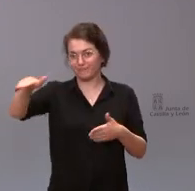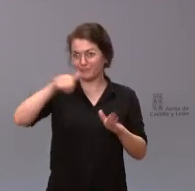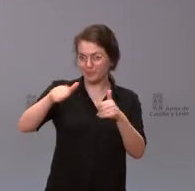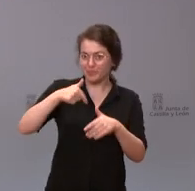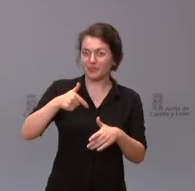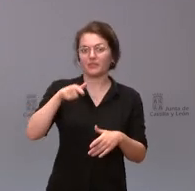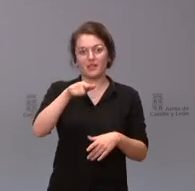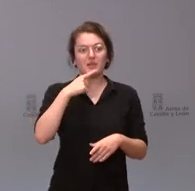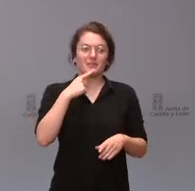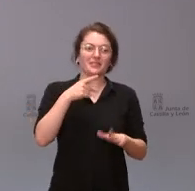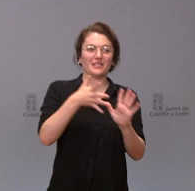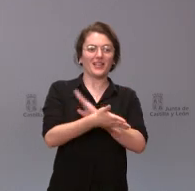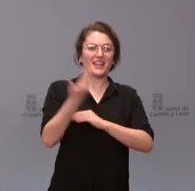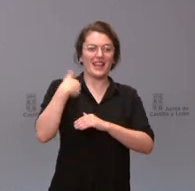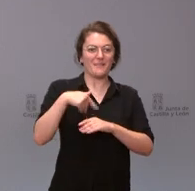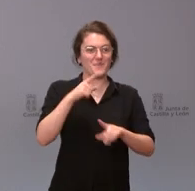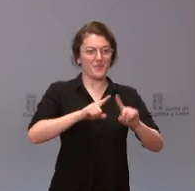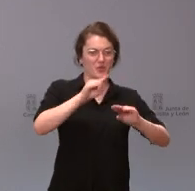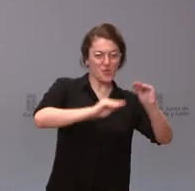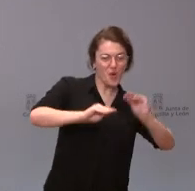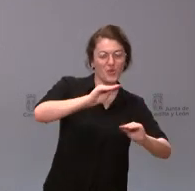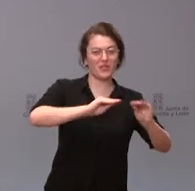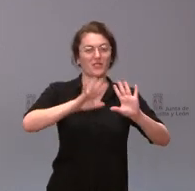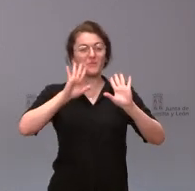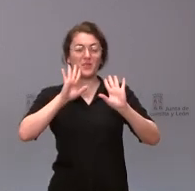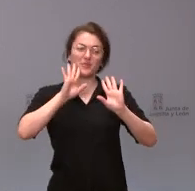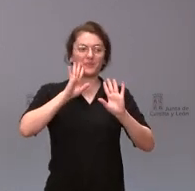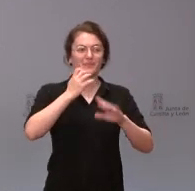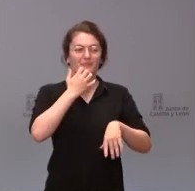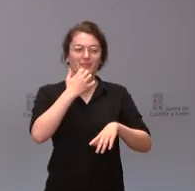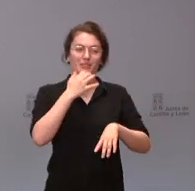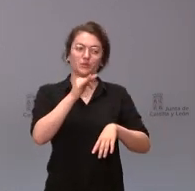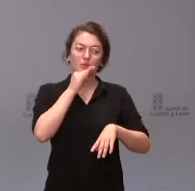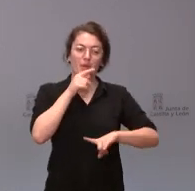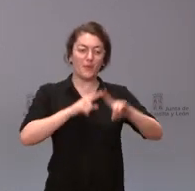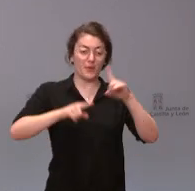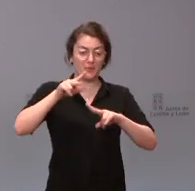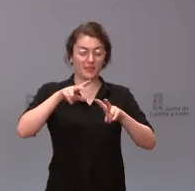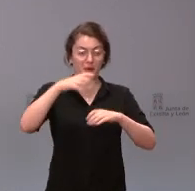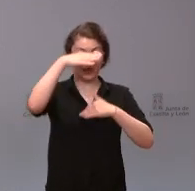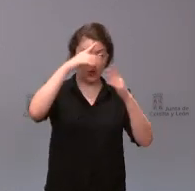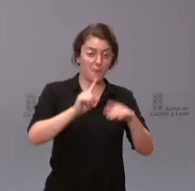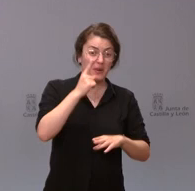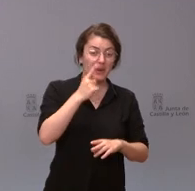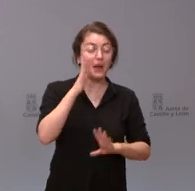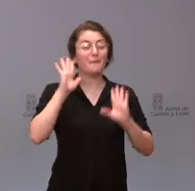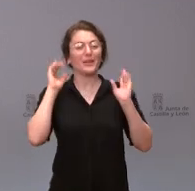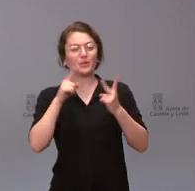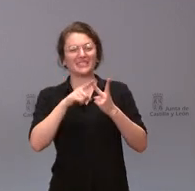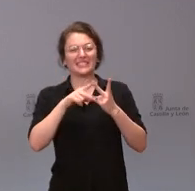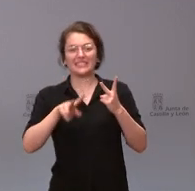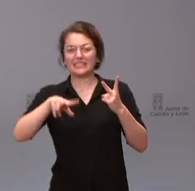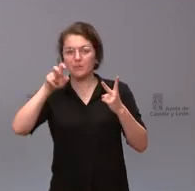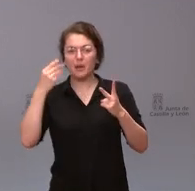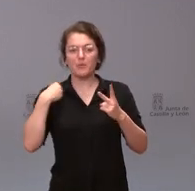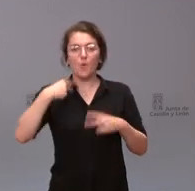el que todavía persiste al menos parcialmente en el ámbito de la atención primaria de ámbito sanitario pero no se nos ha hecho caso respecto de la nota de